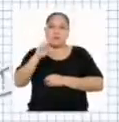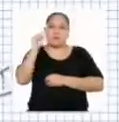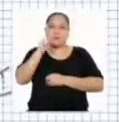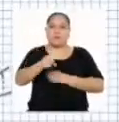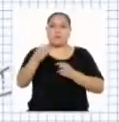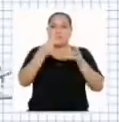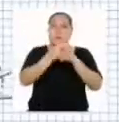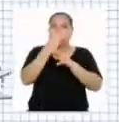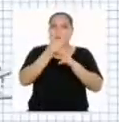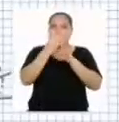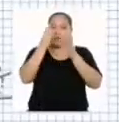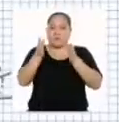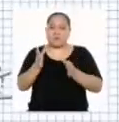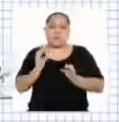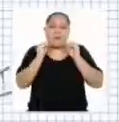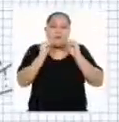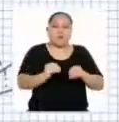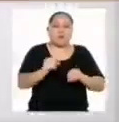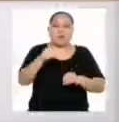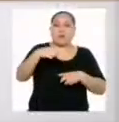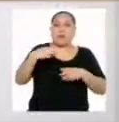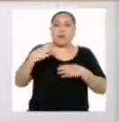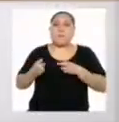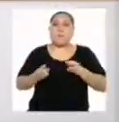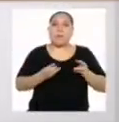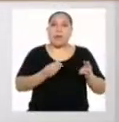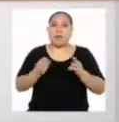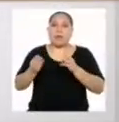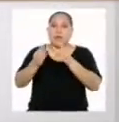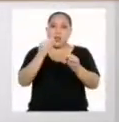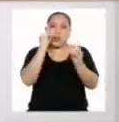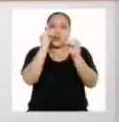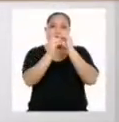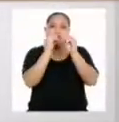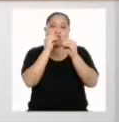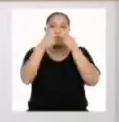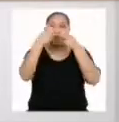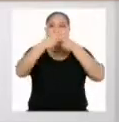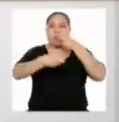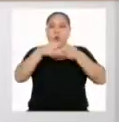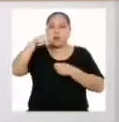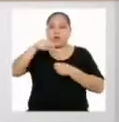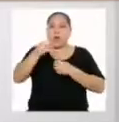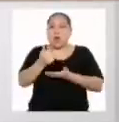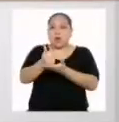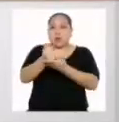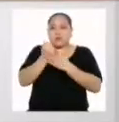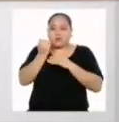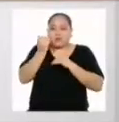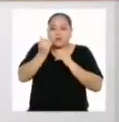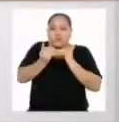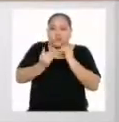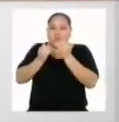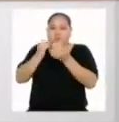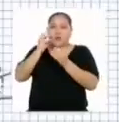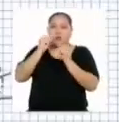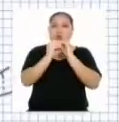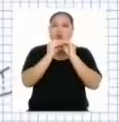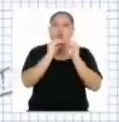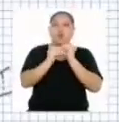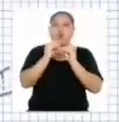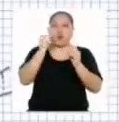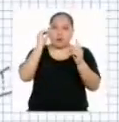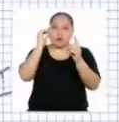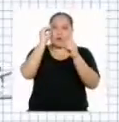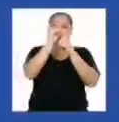húngaro que propuso este método para resolver problemas. Estas fases nos ayudarán a ordenar nuestras ideas para solucionar los retos propuestos.